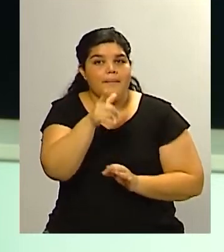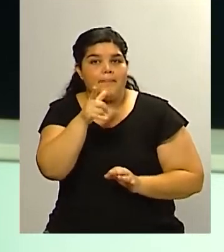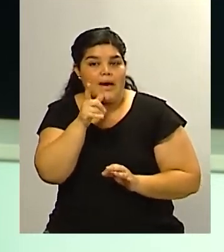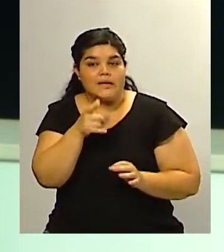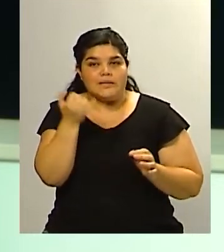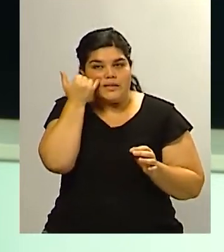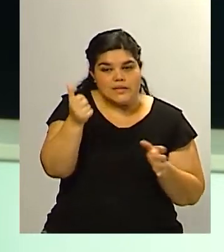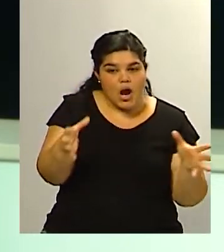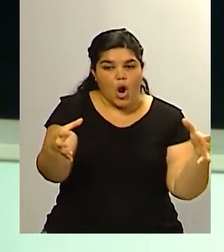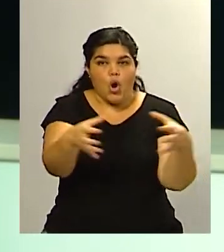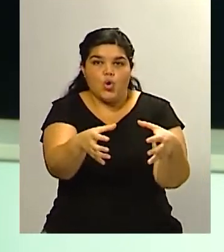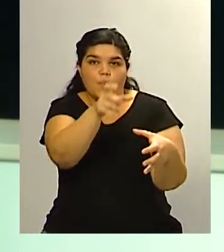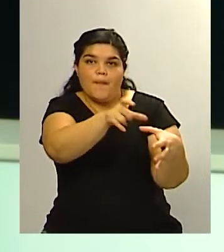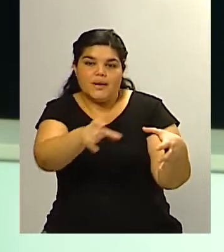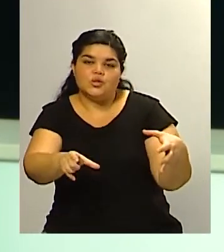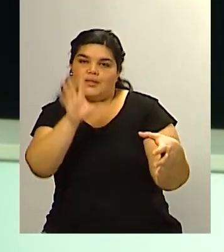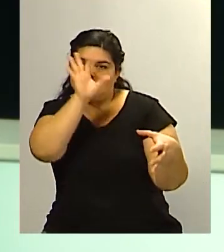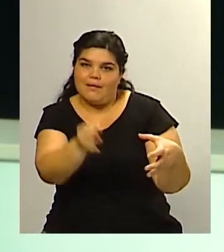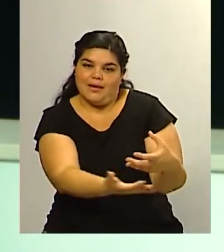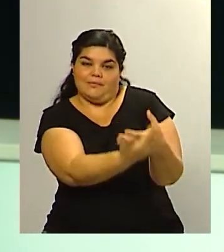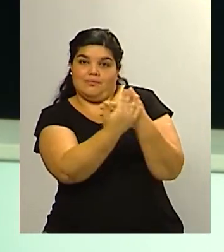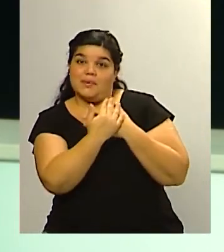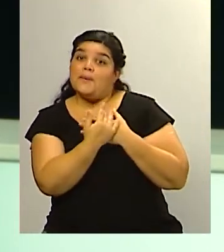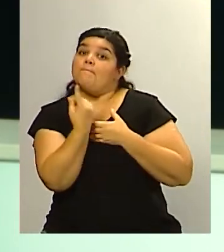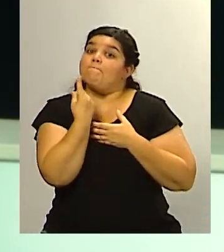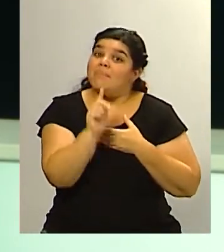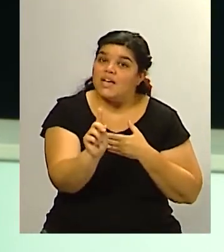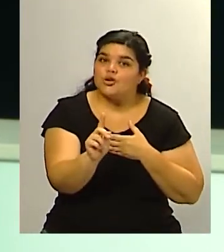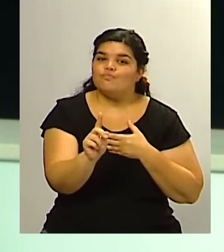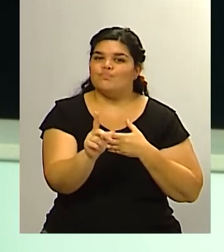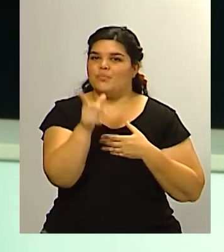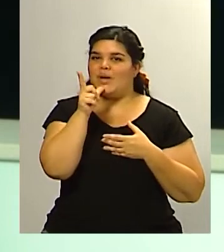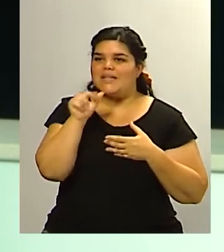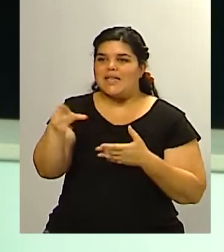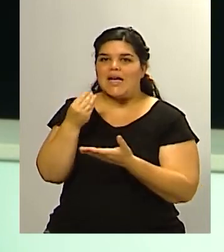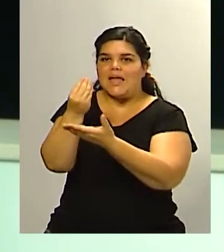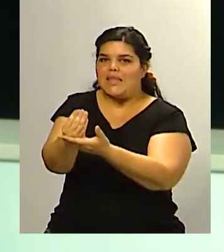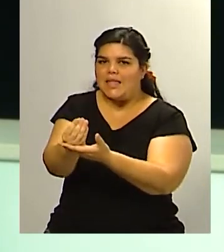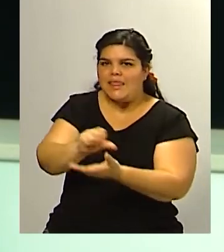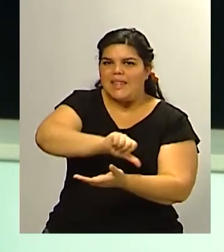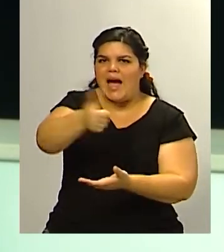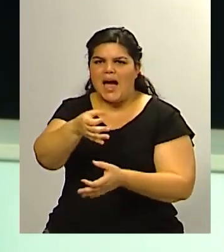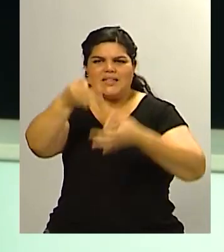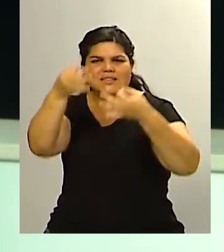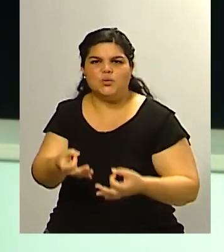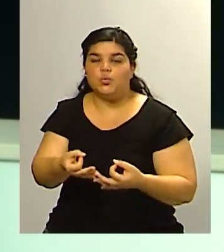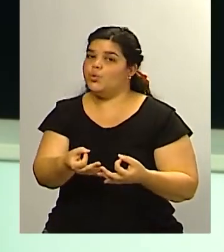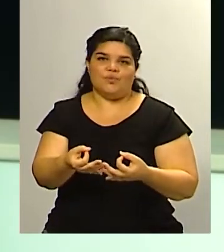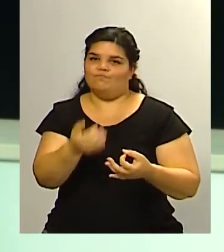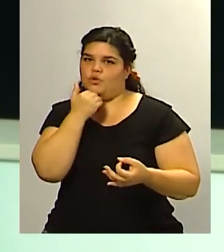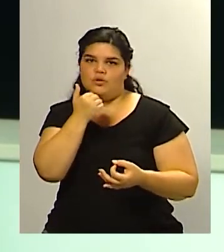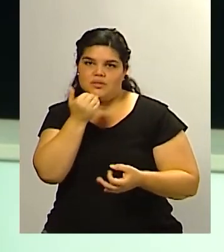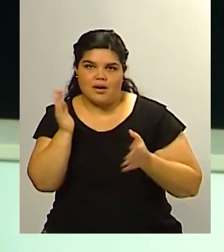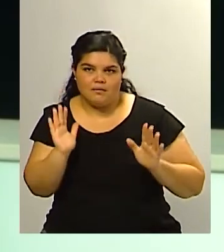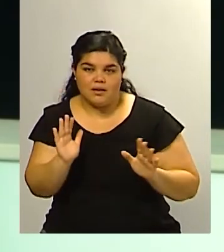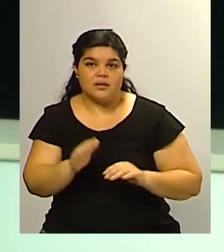colchoncito un colchón importante pero no suficiente para ganar si es candidata y la duda de que sea candidata el año que viene y también